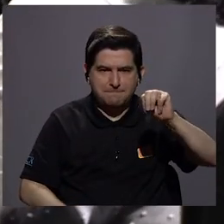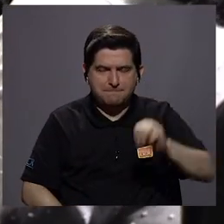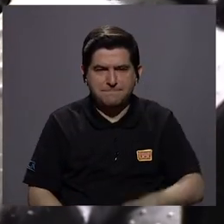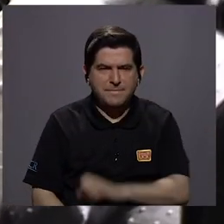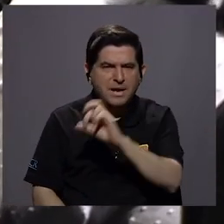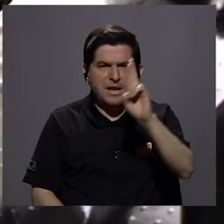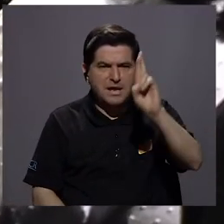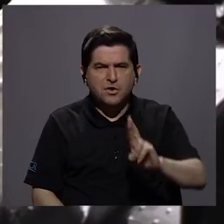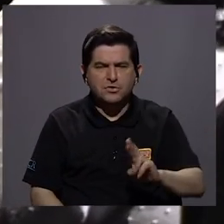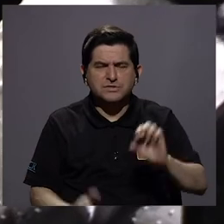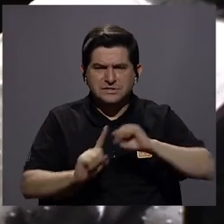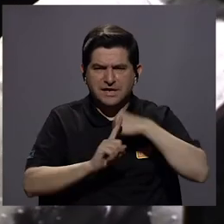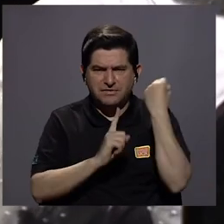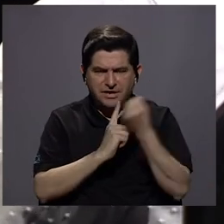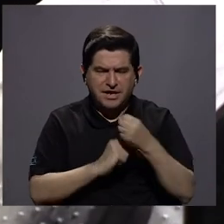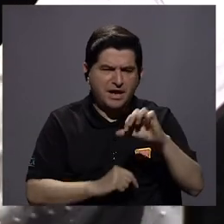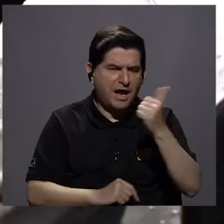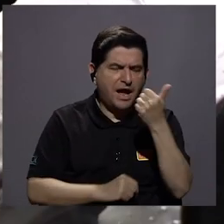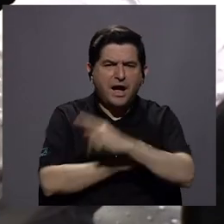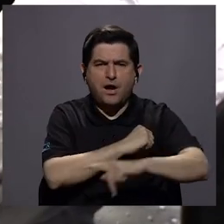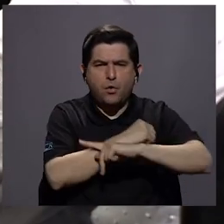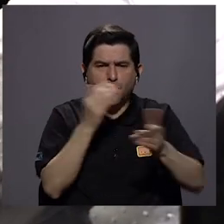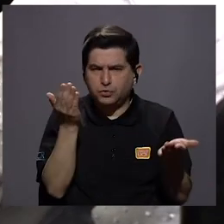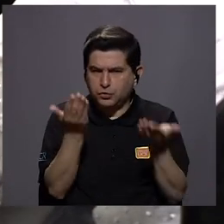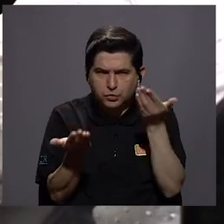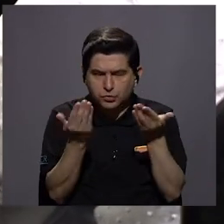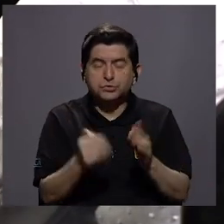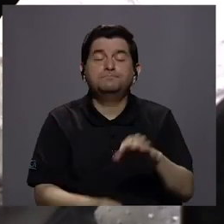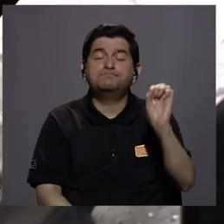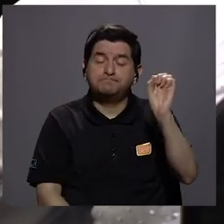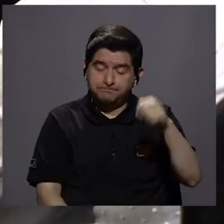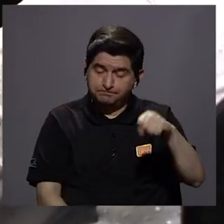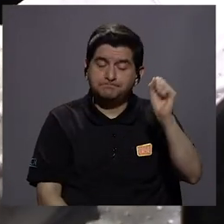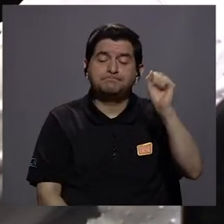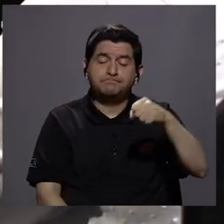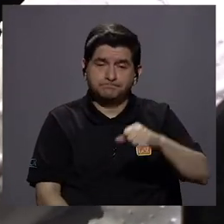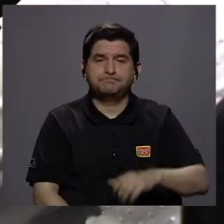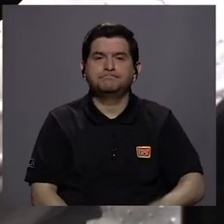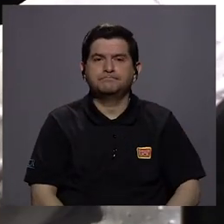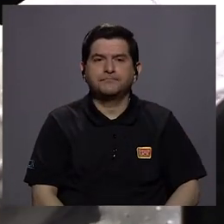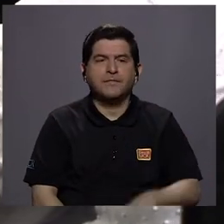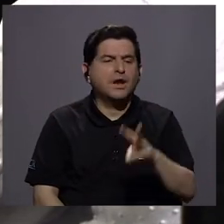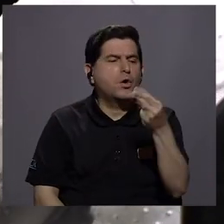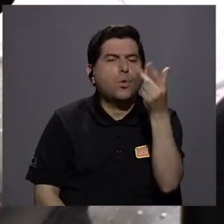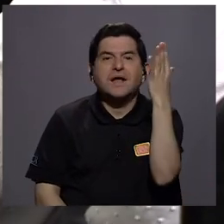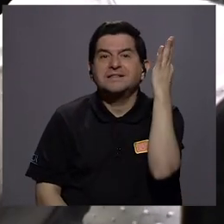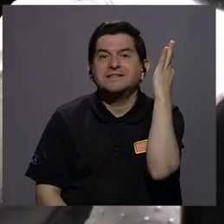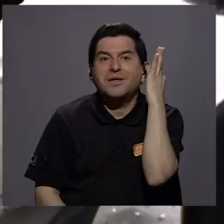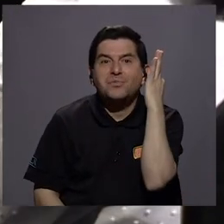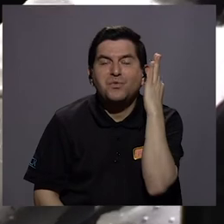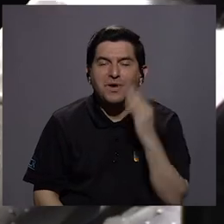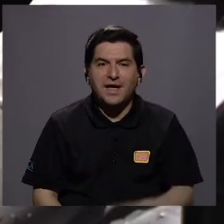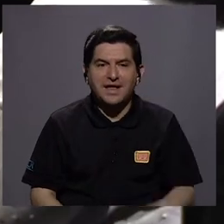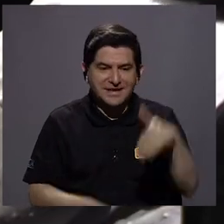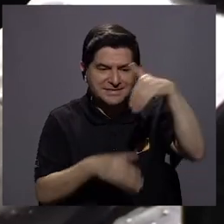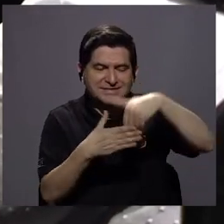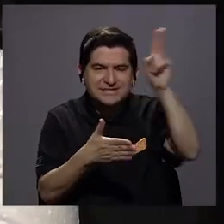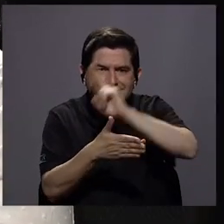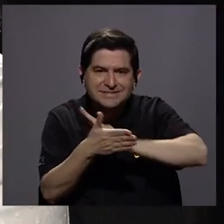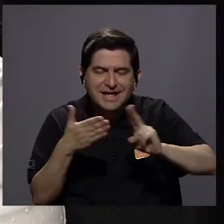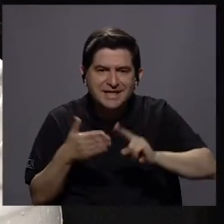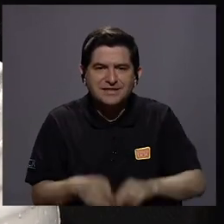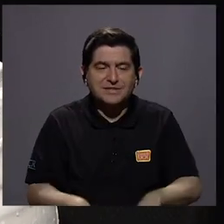¿Cómo está Costa Rica con respecto de los otros países? Sí, está ¿verdad? ¿Cómo cuántas mujeres hay en academia